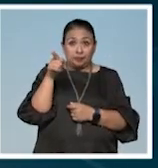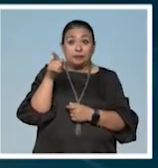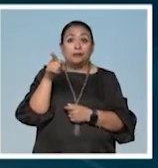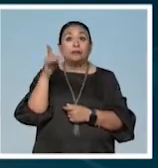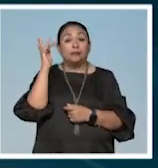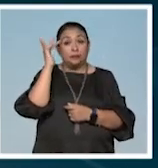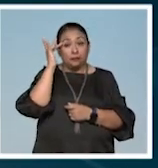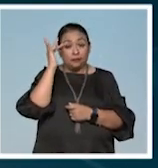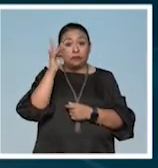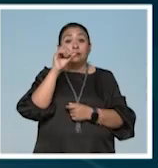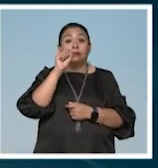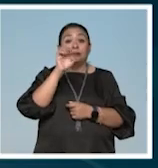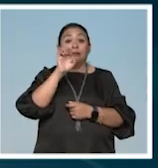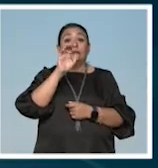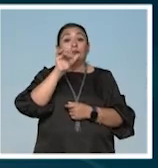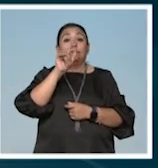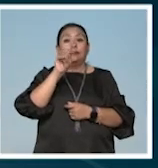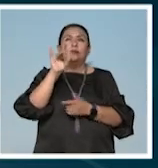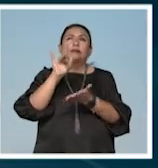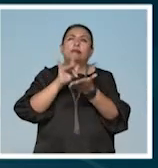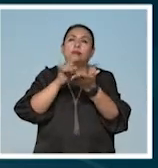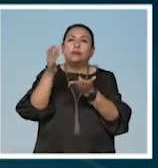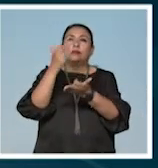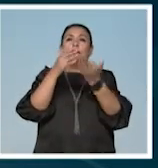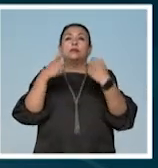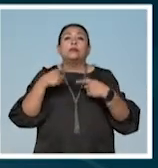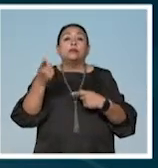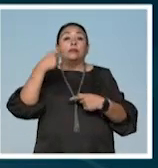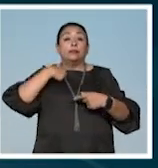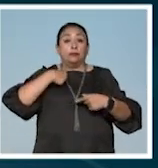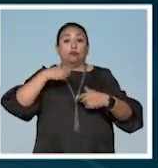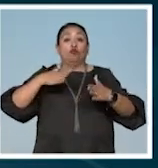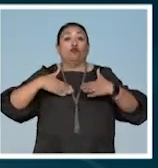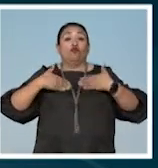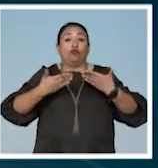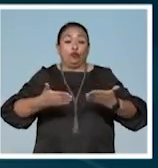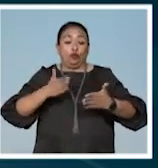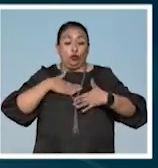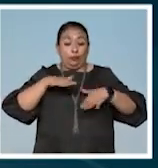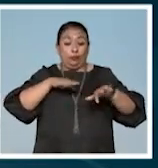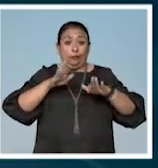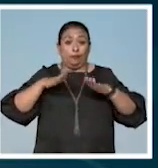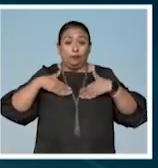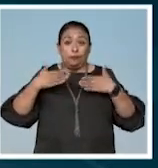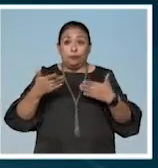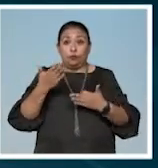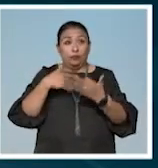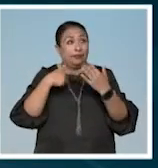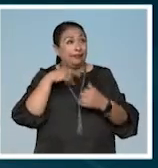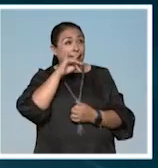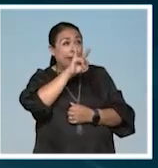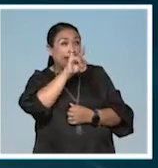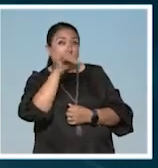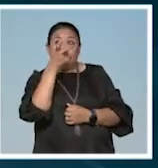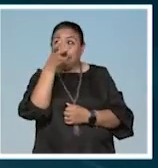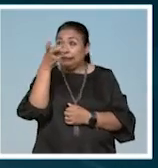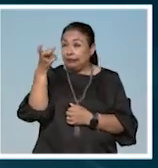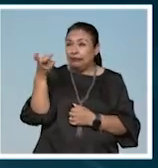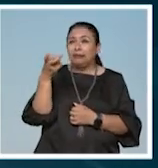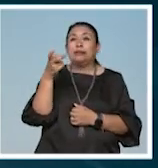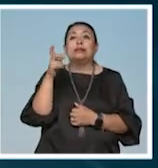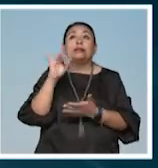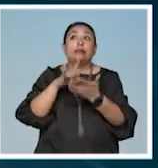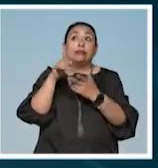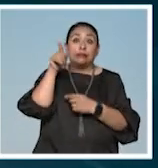San Sebastián, por toda la gente que ha confiado en mi trabajo. Que todo esto que he hecho ha sido casi